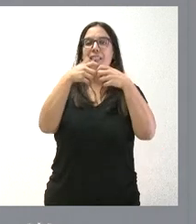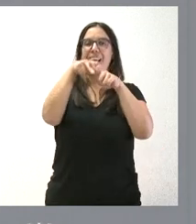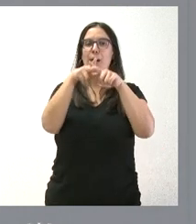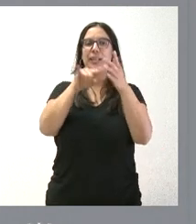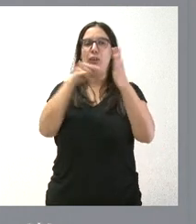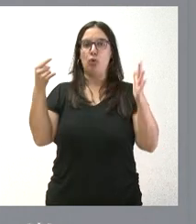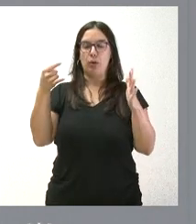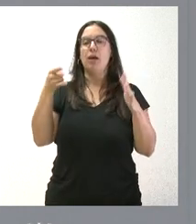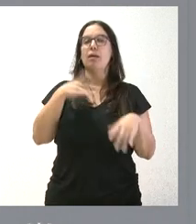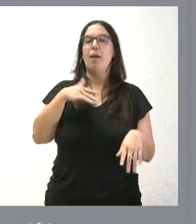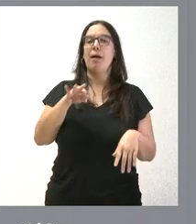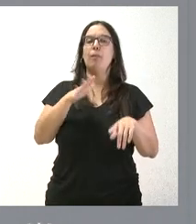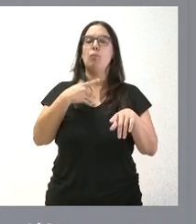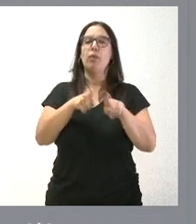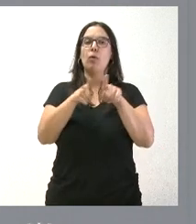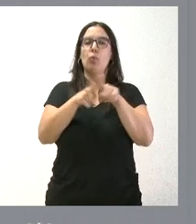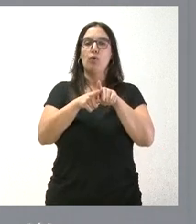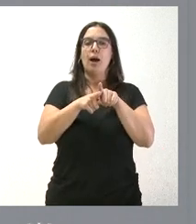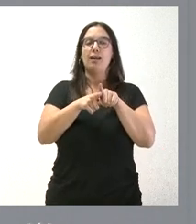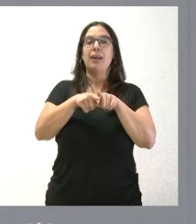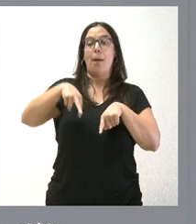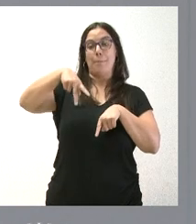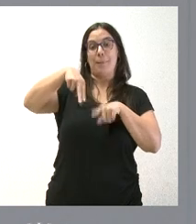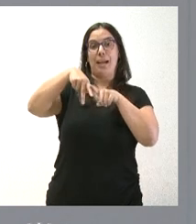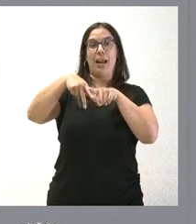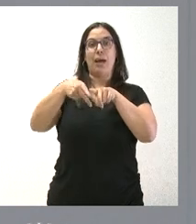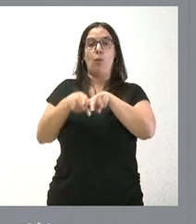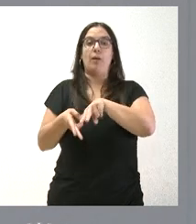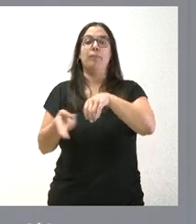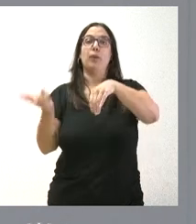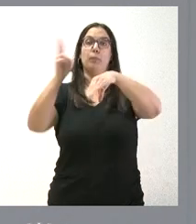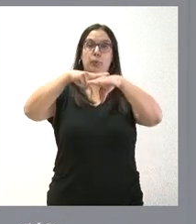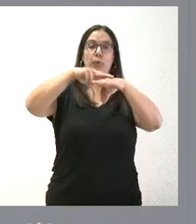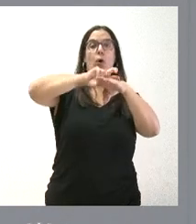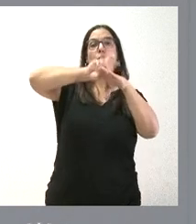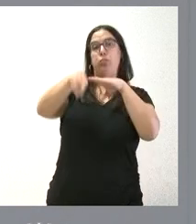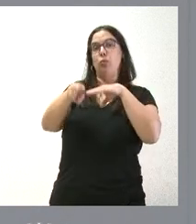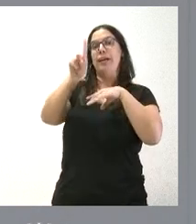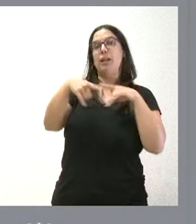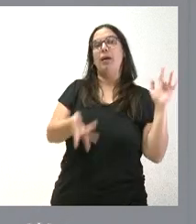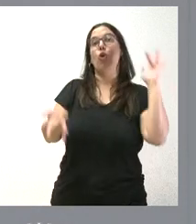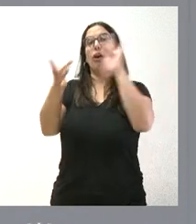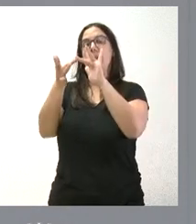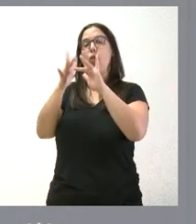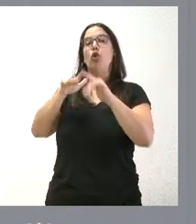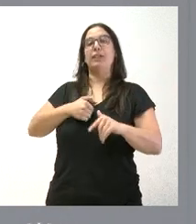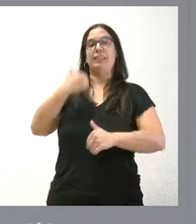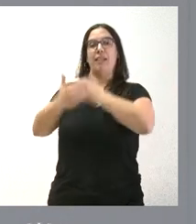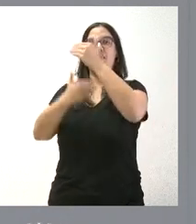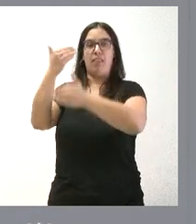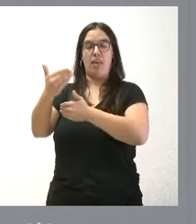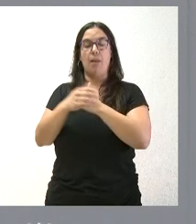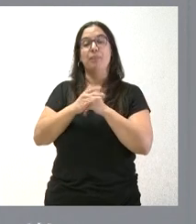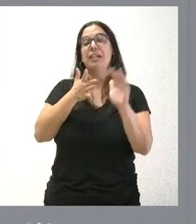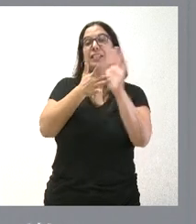tecnológica capaz de colocar y recoger las piernas del usuario y conectarse al sistema de teleasistencia avanzada de Castilla y León. Estamos hablando de lo que hemos